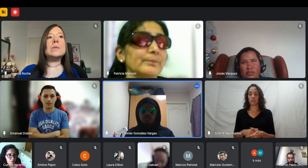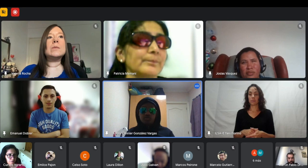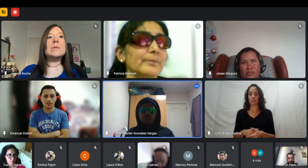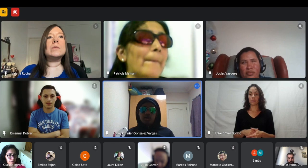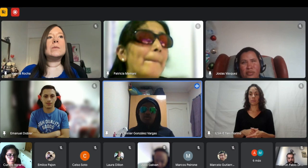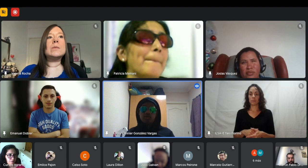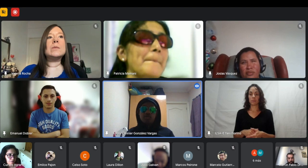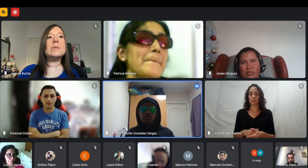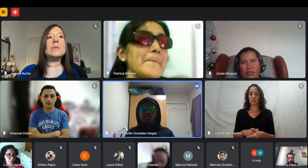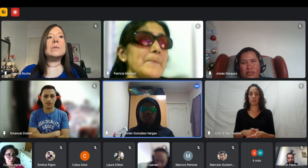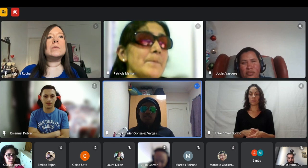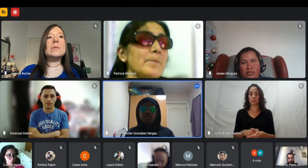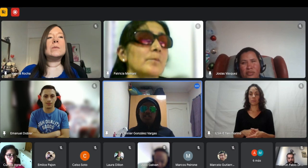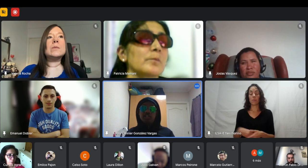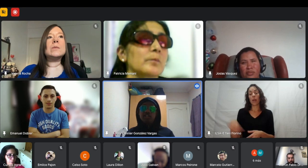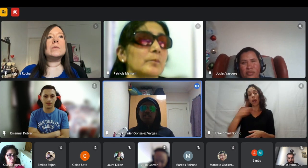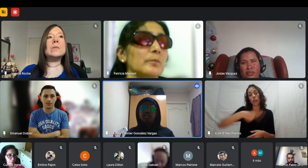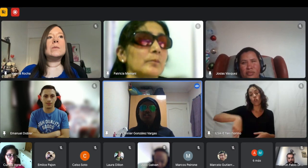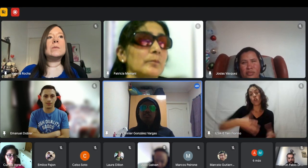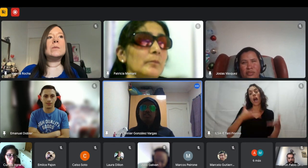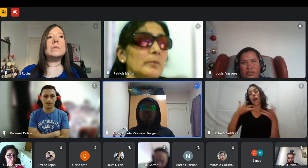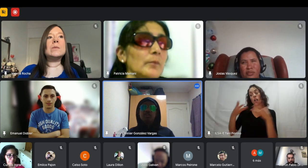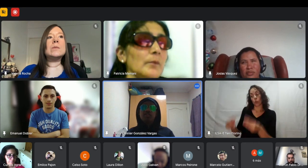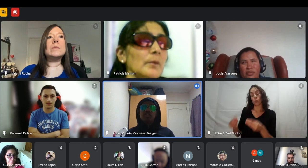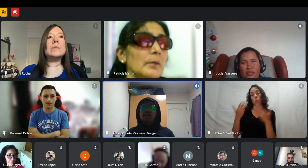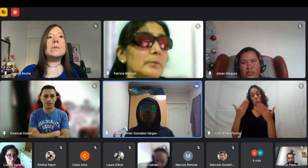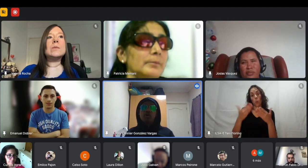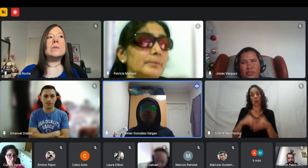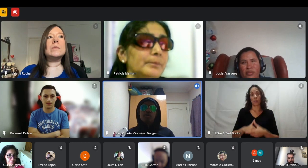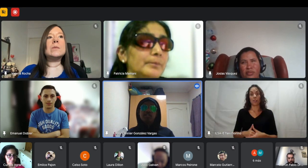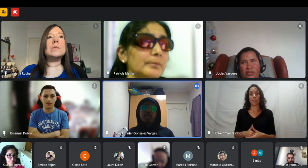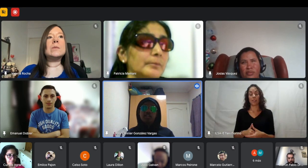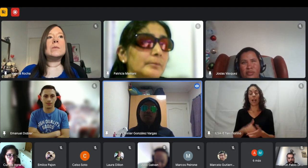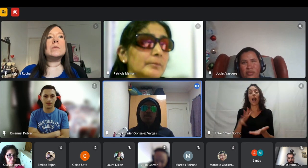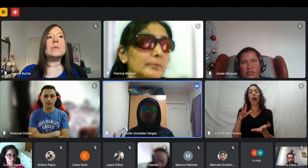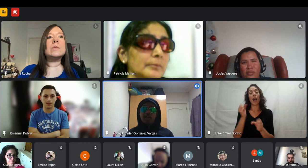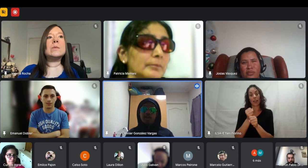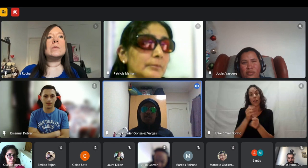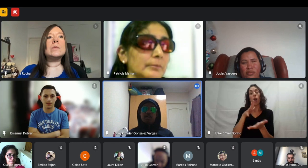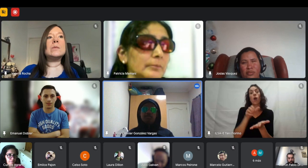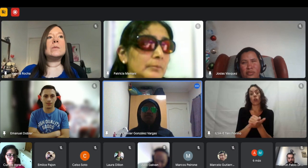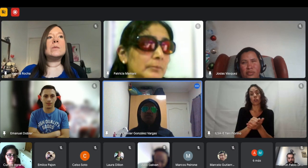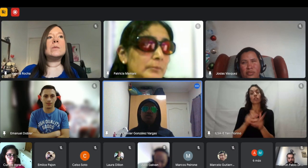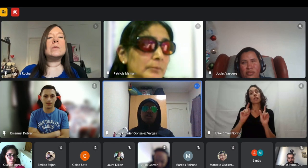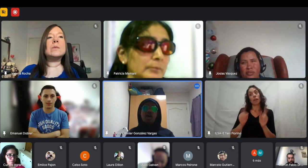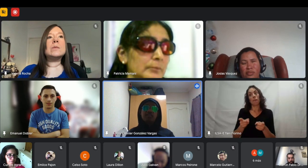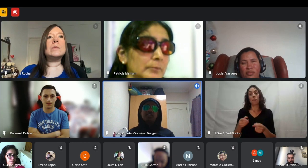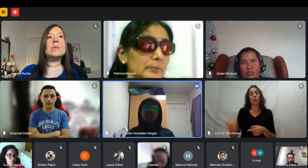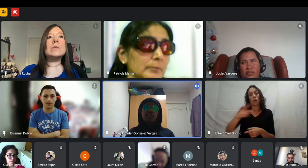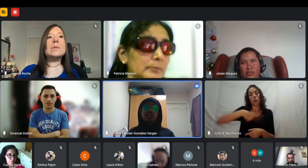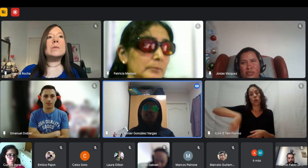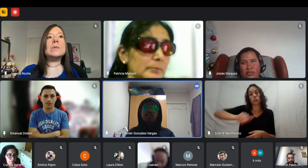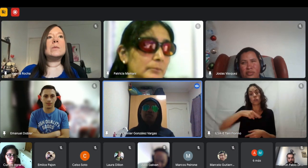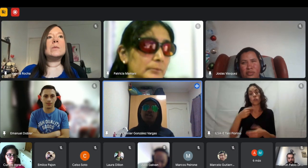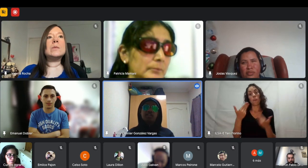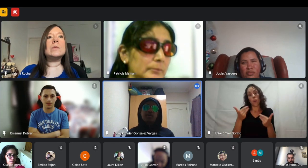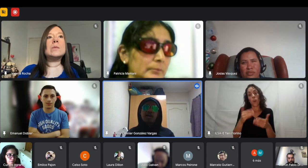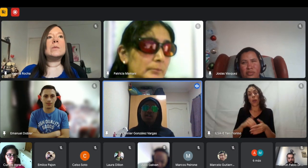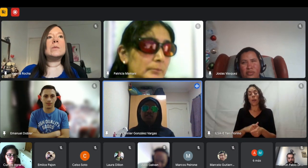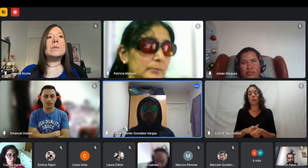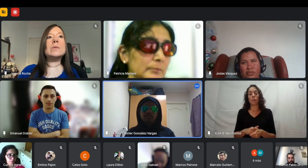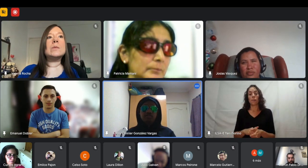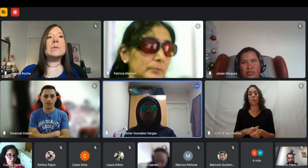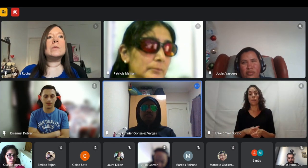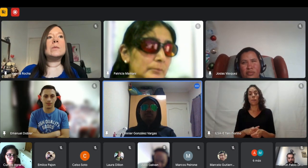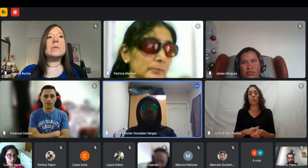ayudarnos va a contribuir y sería bueno aprovecharla también para hacer para